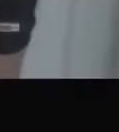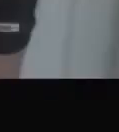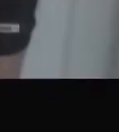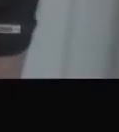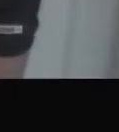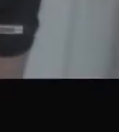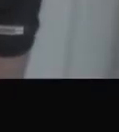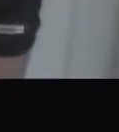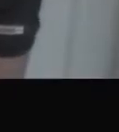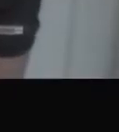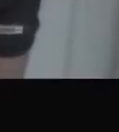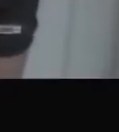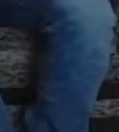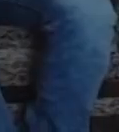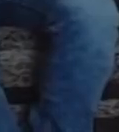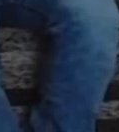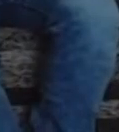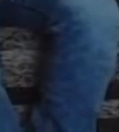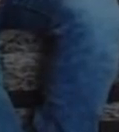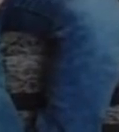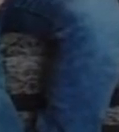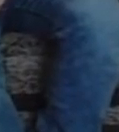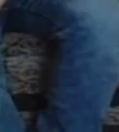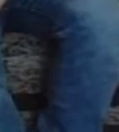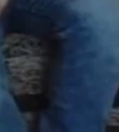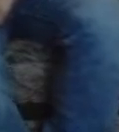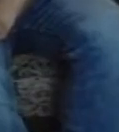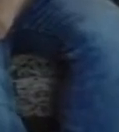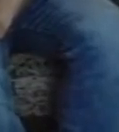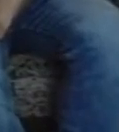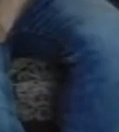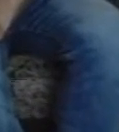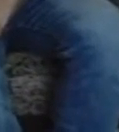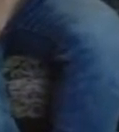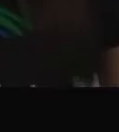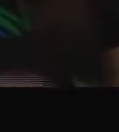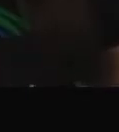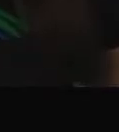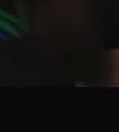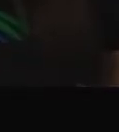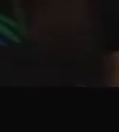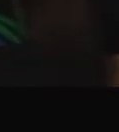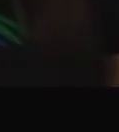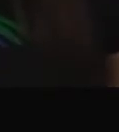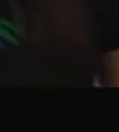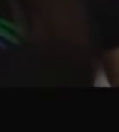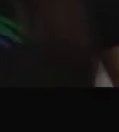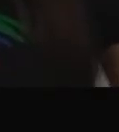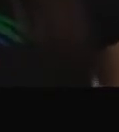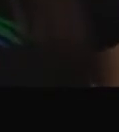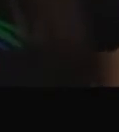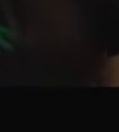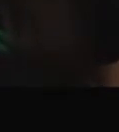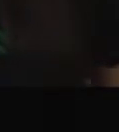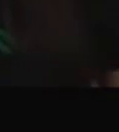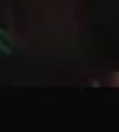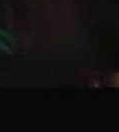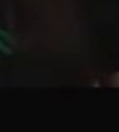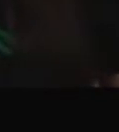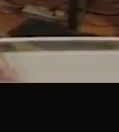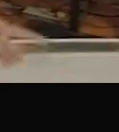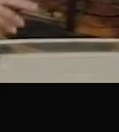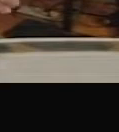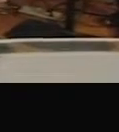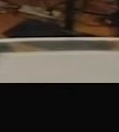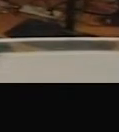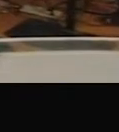somos madres padres esposos hijos pero tenemos la responsabilidad de mantenerte al